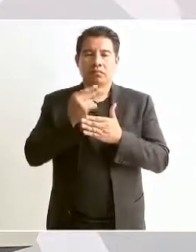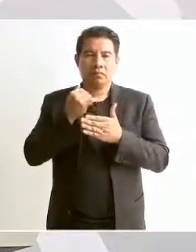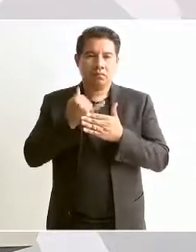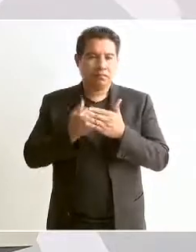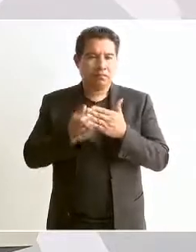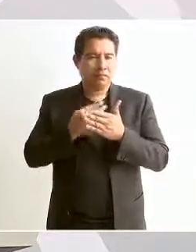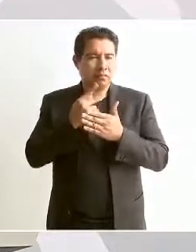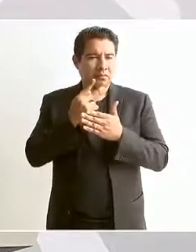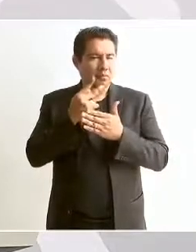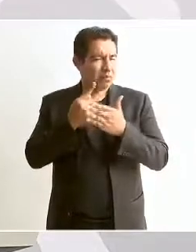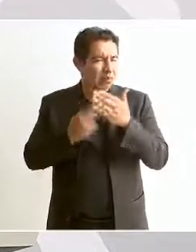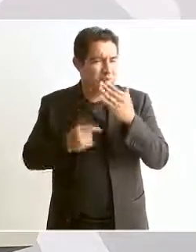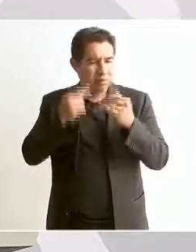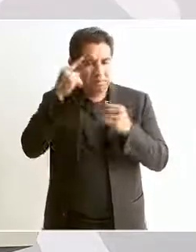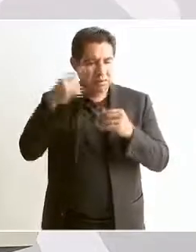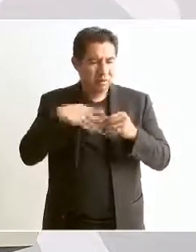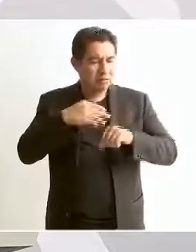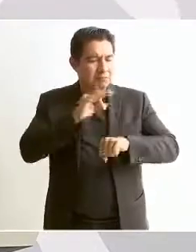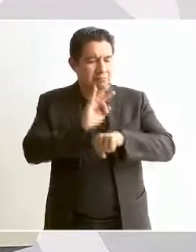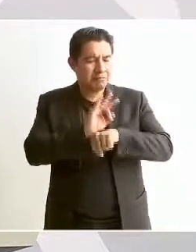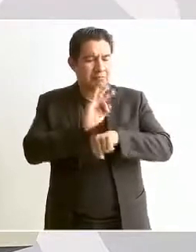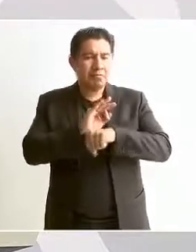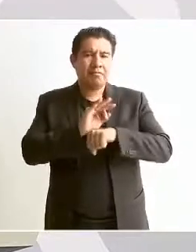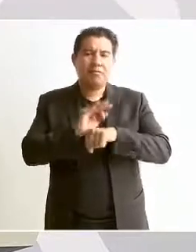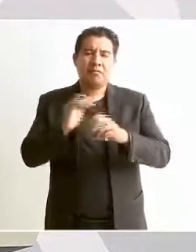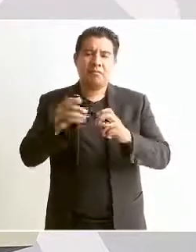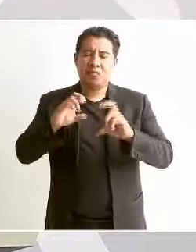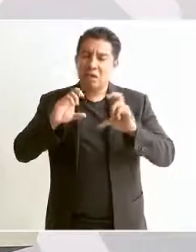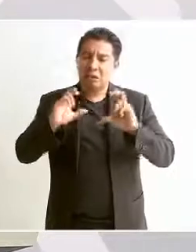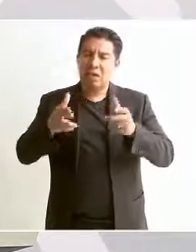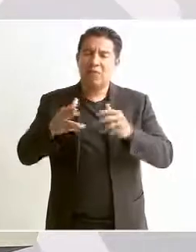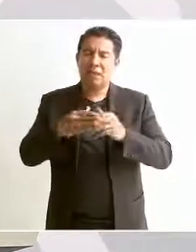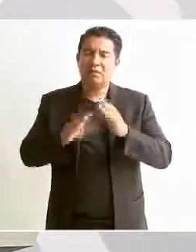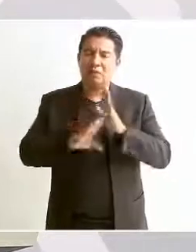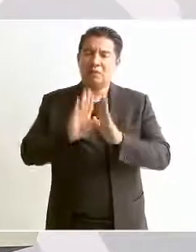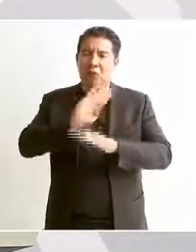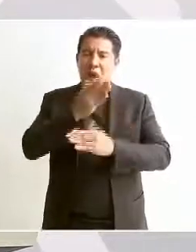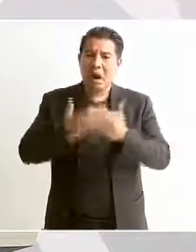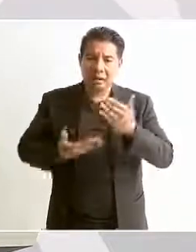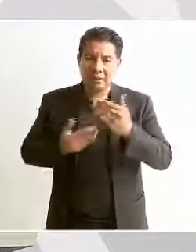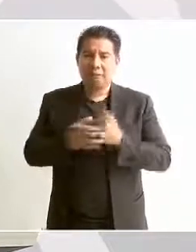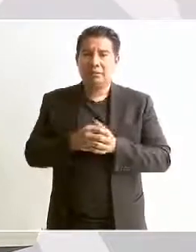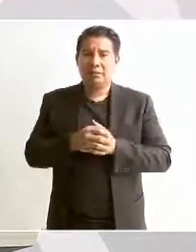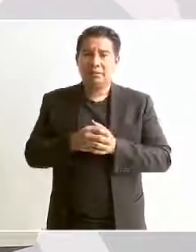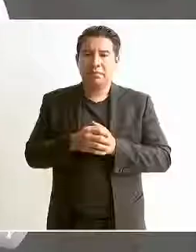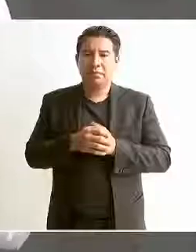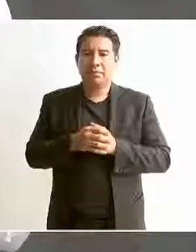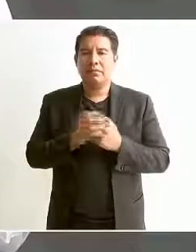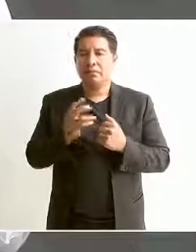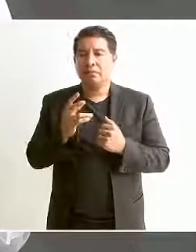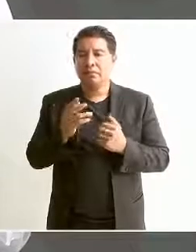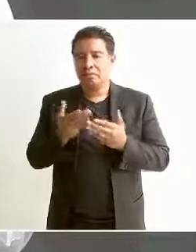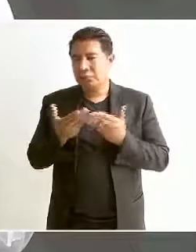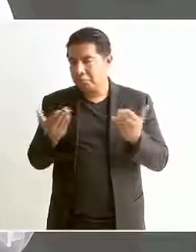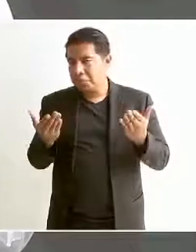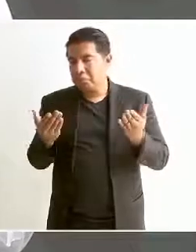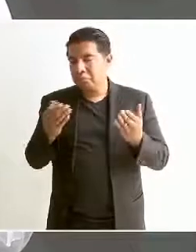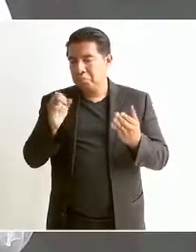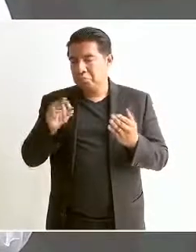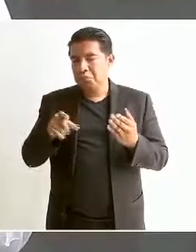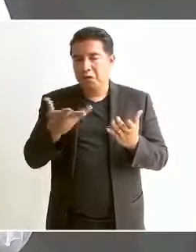bienestar del pueblo de Chiapas, que ayuda mucho a garantizar la paz